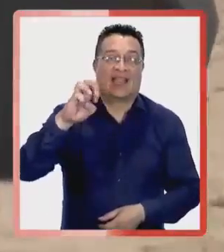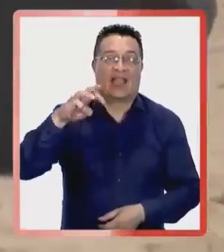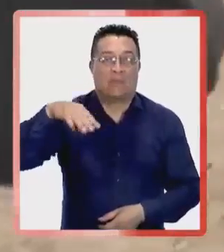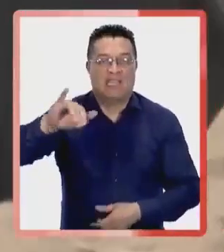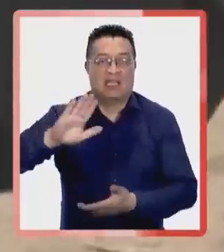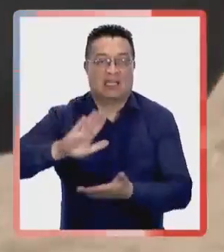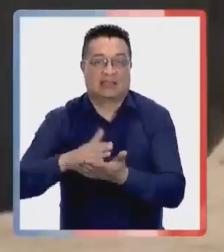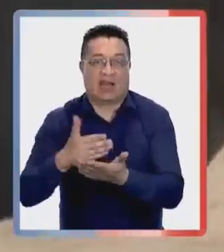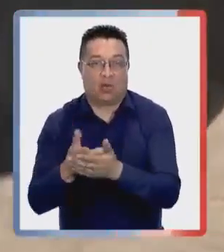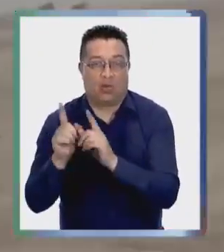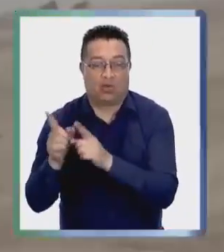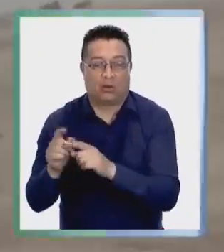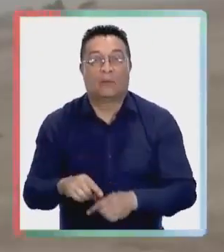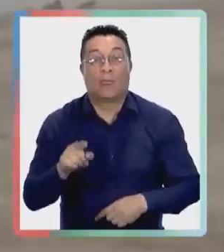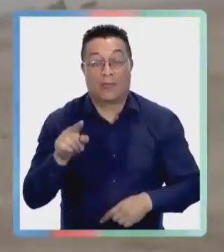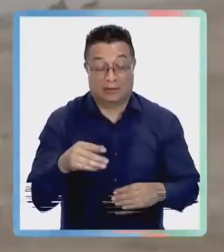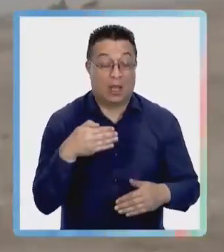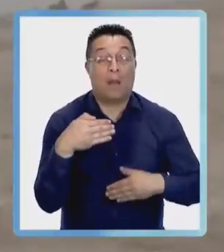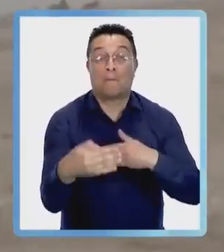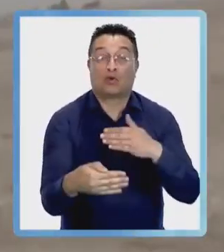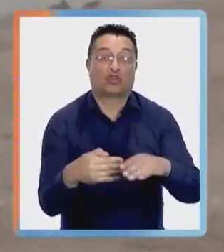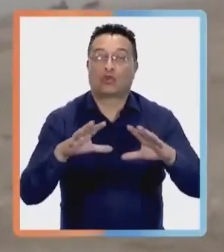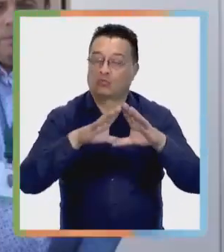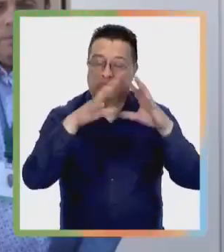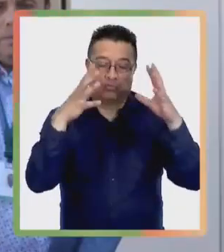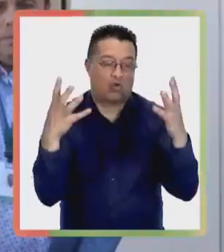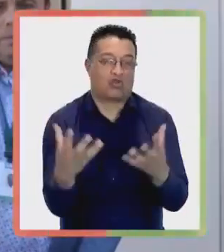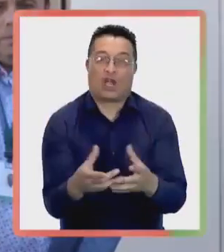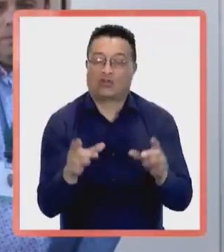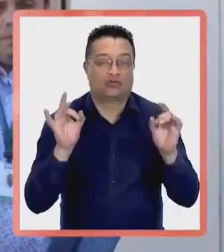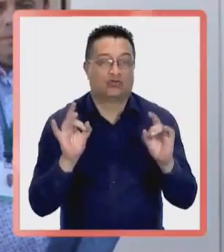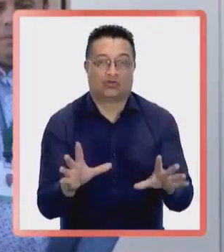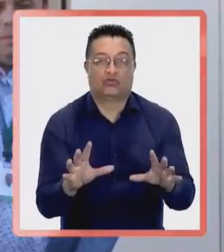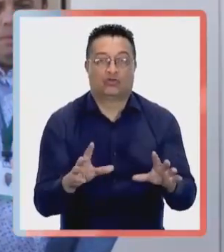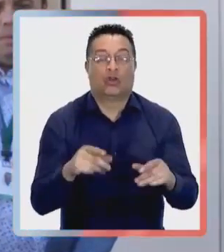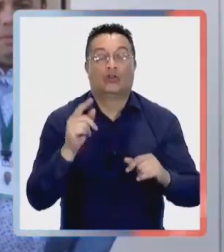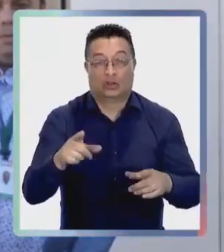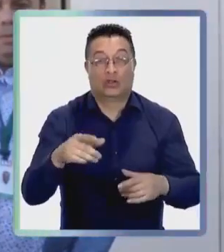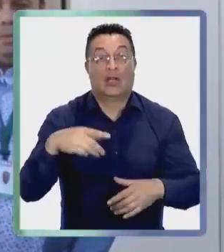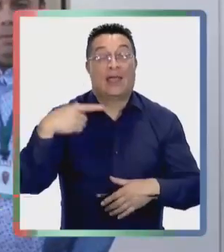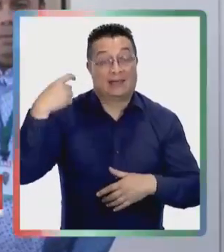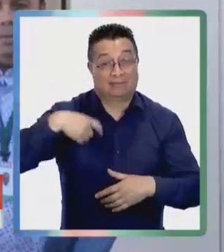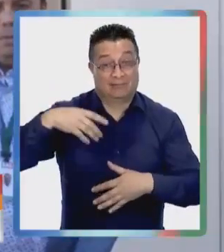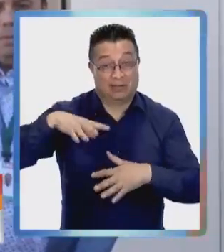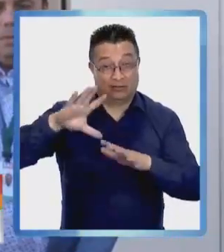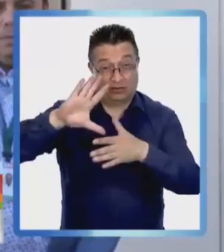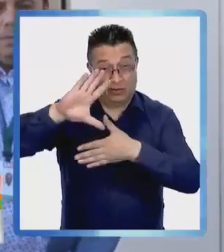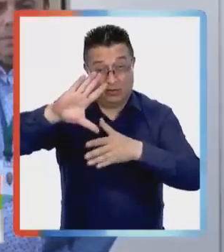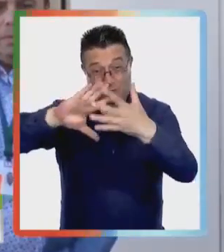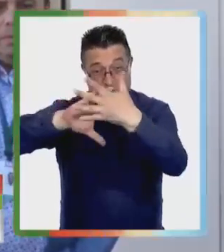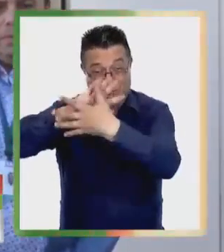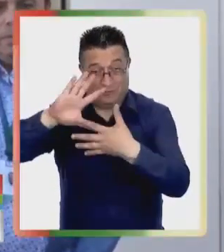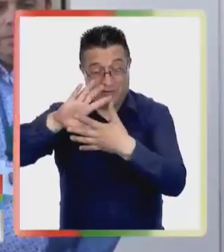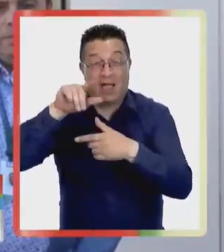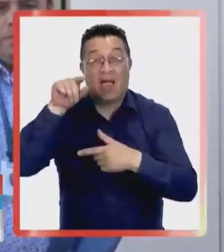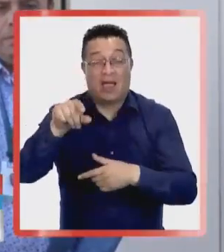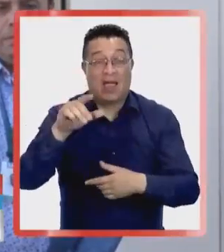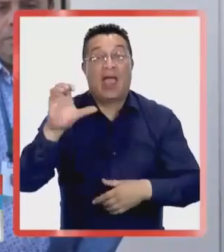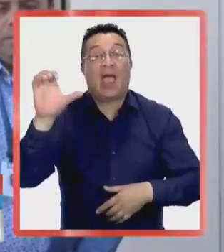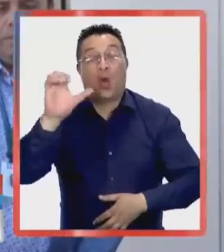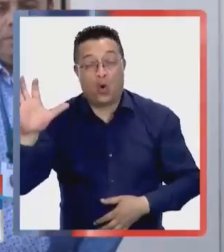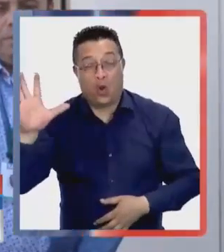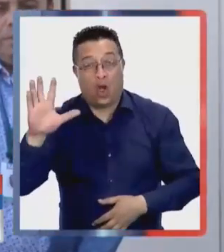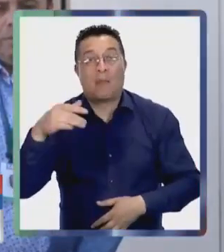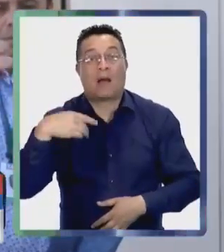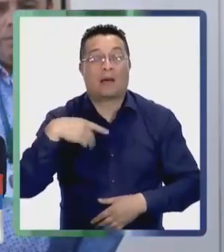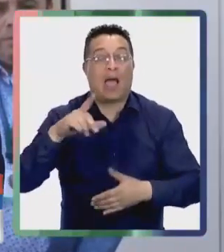Ceremi de Salud respectiva. Esto es parte de un proceso mundial. En Norteamérica, Europa y los